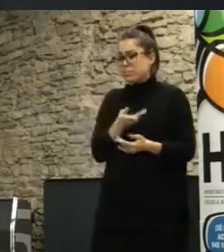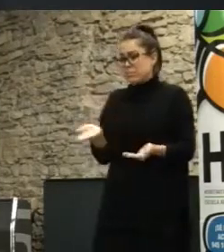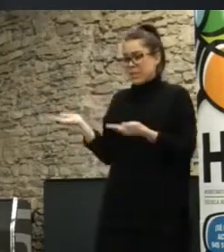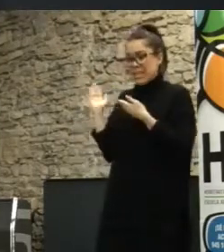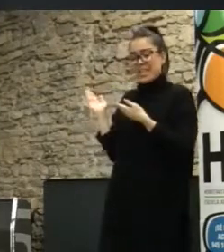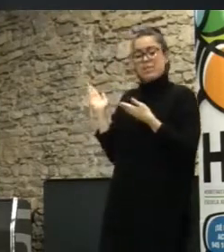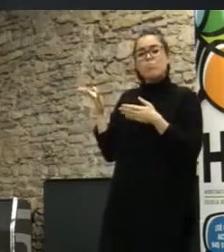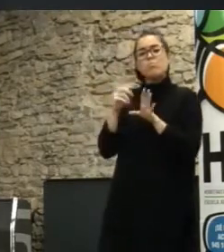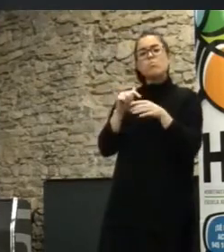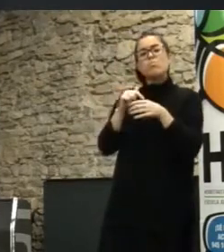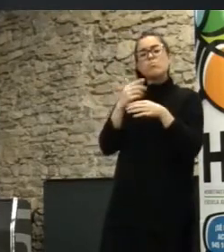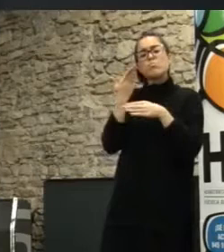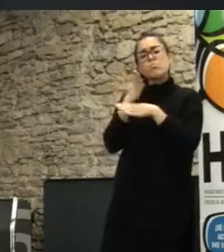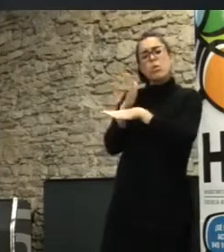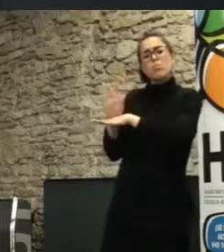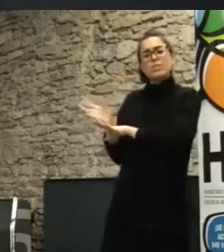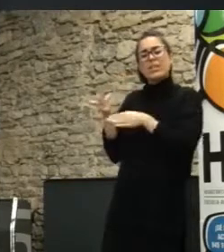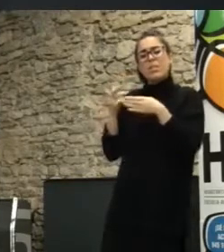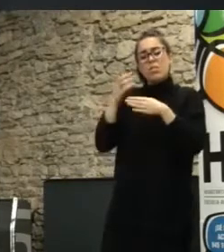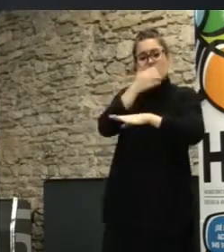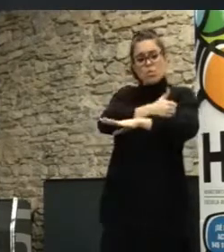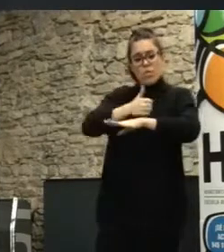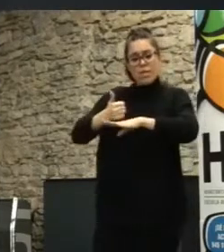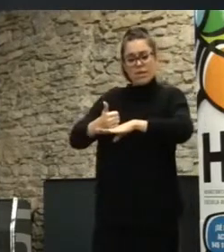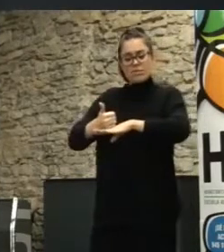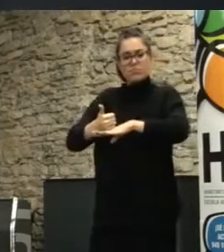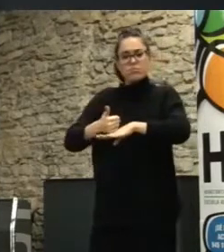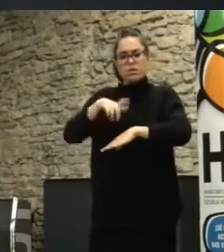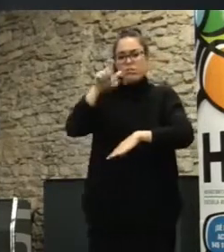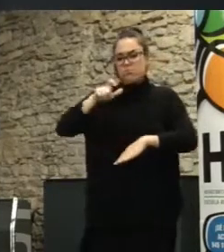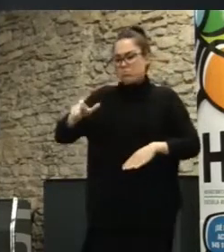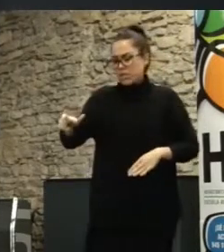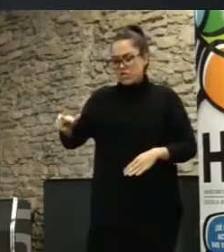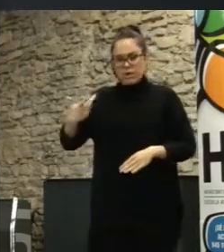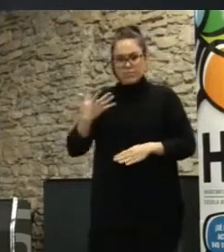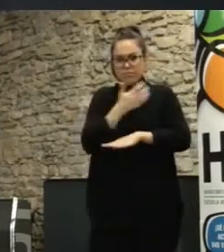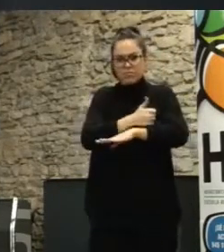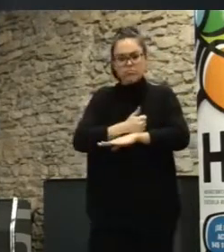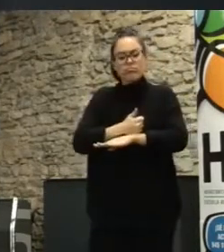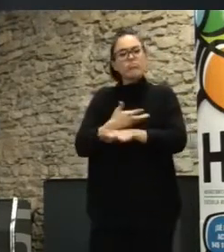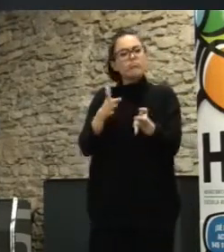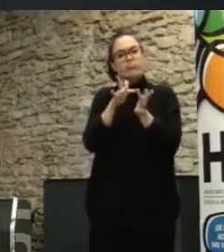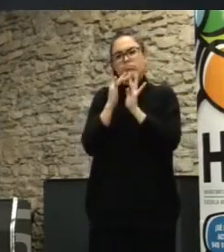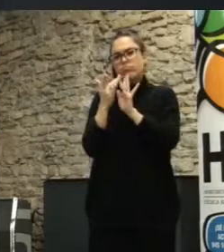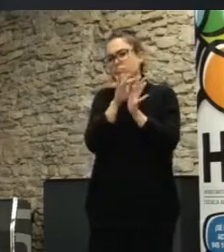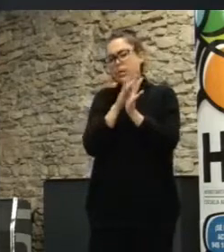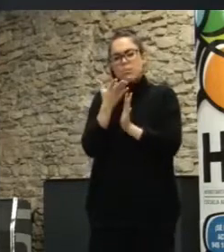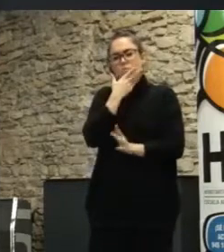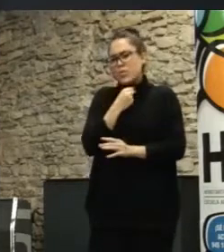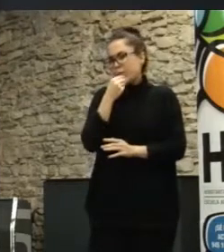que entre los funcionarios y la sociedad civil trabajan en conjunto, realmente fue muy bonito y